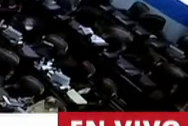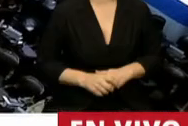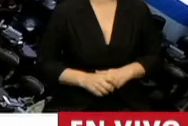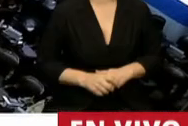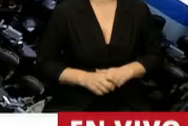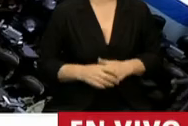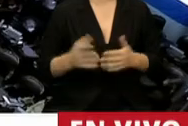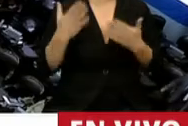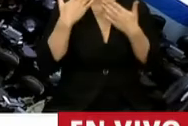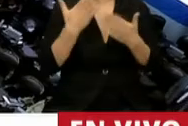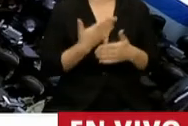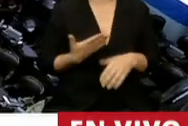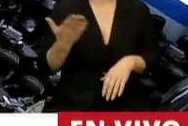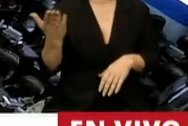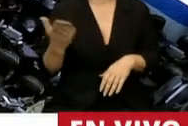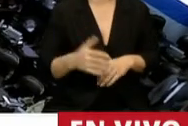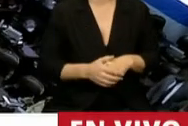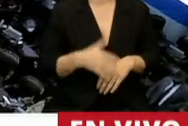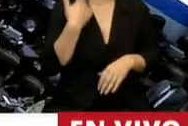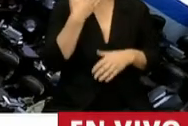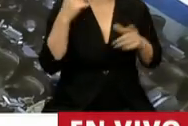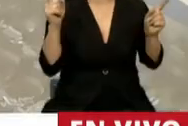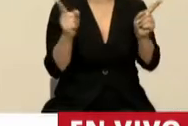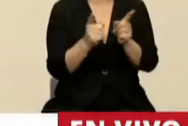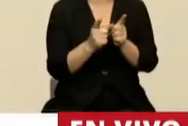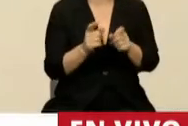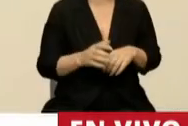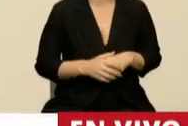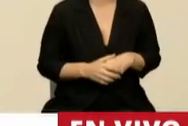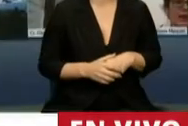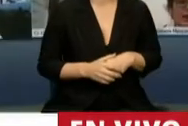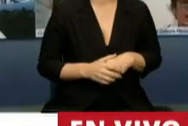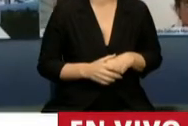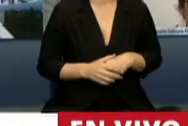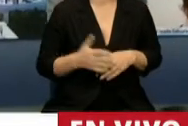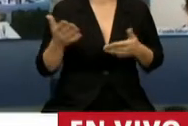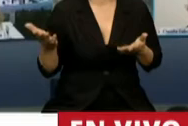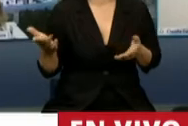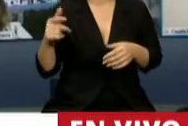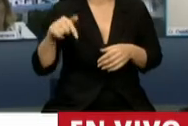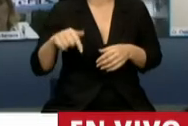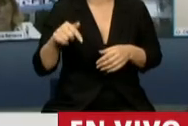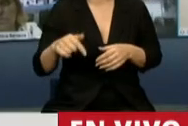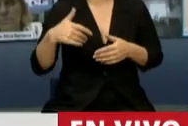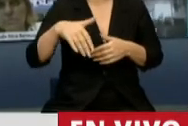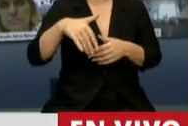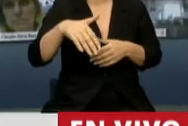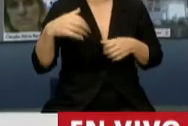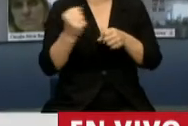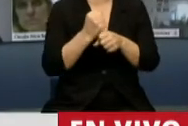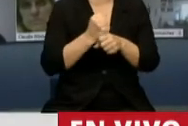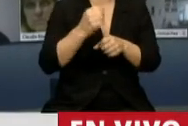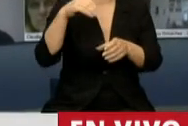Gracias, Presidenta. Voy a ser breve. Elogiemos a estar dando tratamiento para su aprobación en este